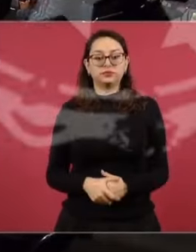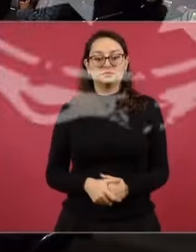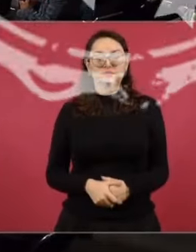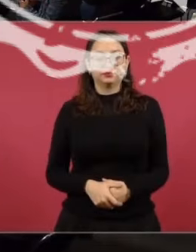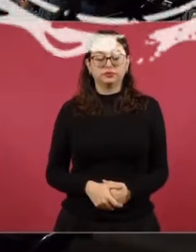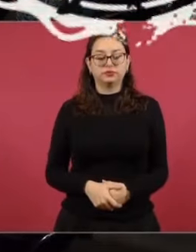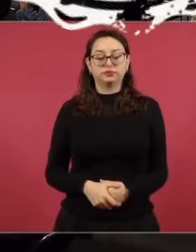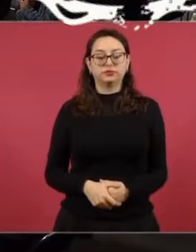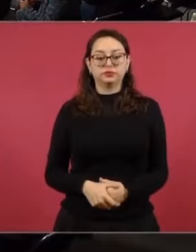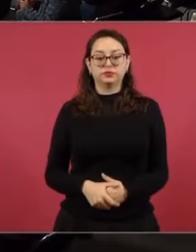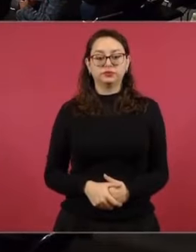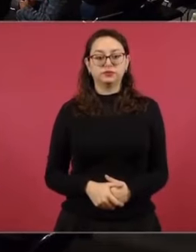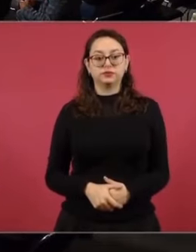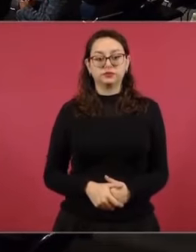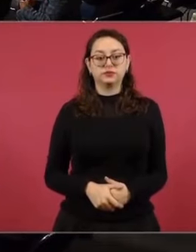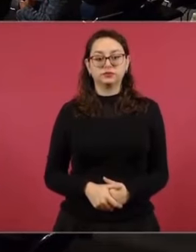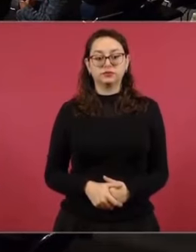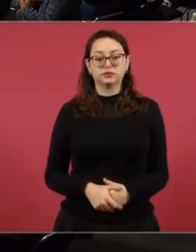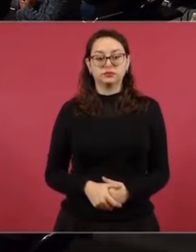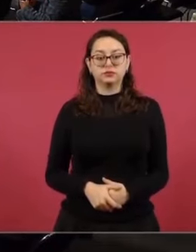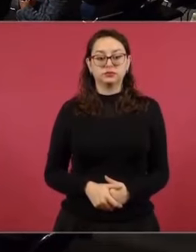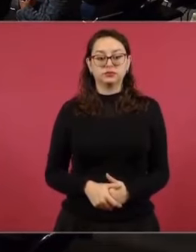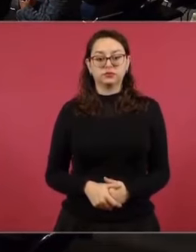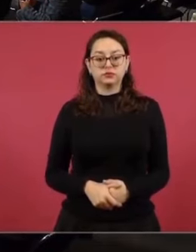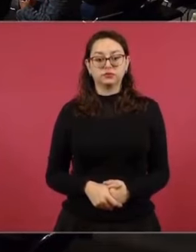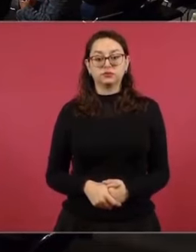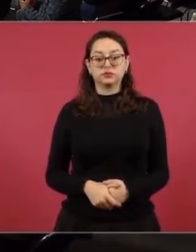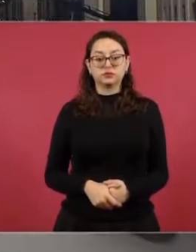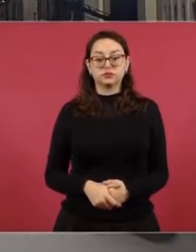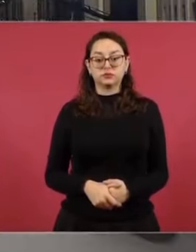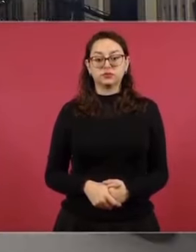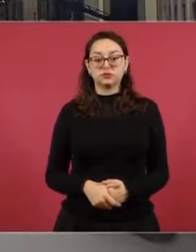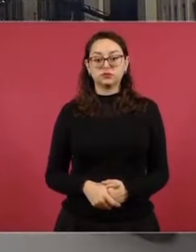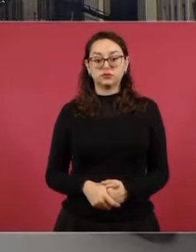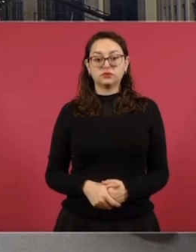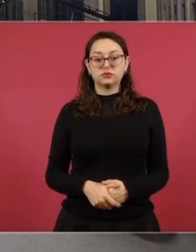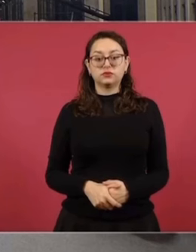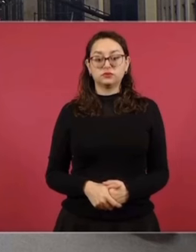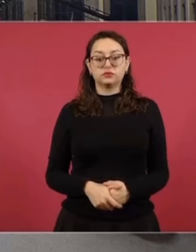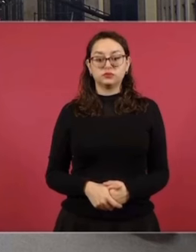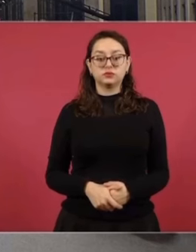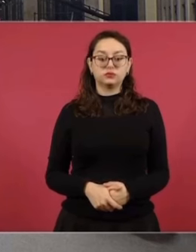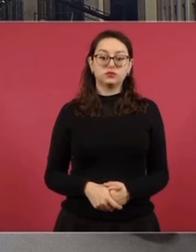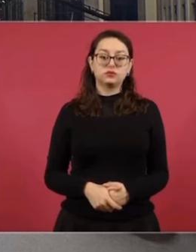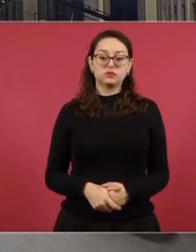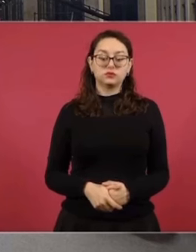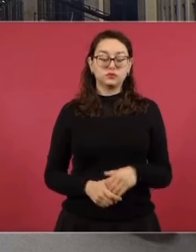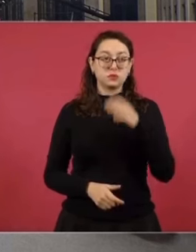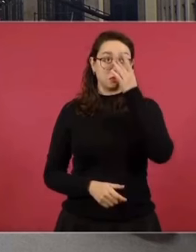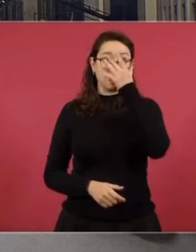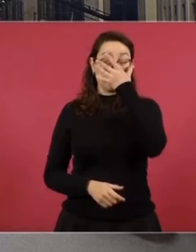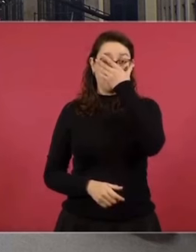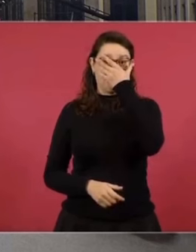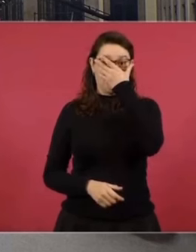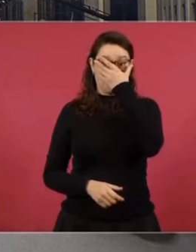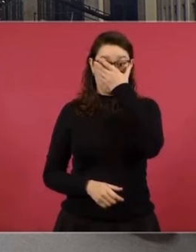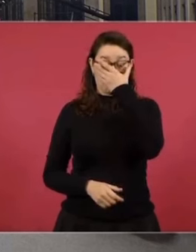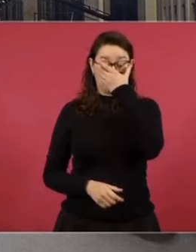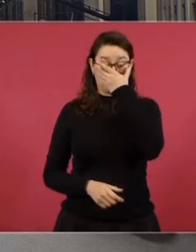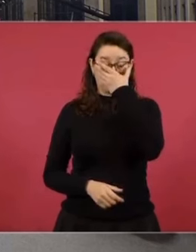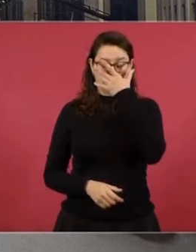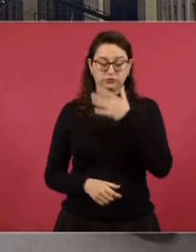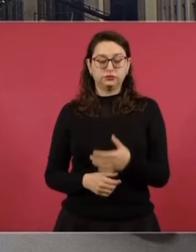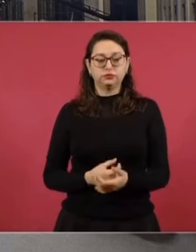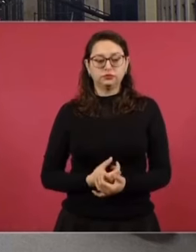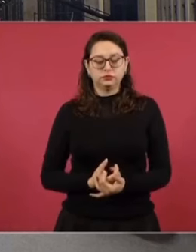...que está siendo subsidiada y que no hay piso para eco, que todos los mexicanos están subsidiando a Mexicana y que eso no es justo, que llegue el